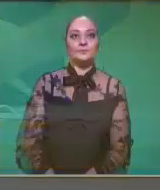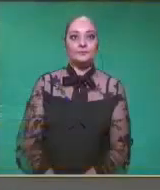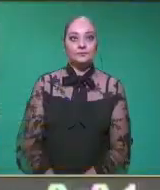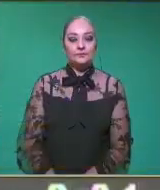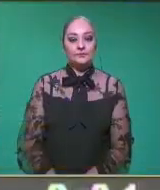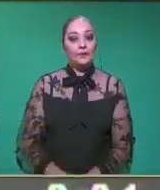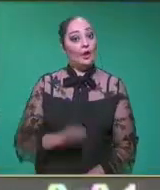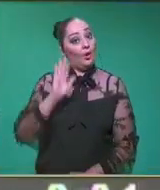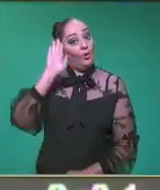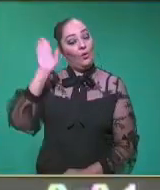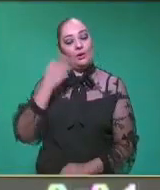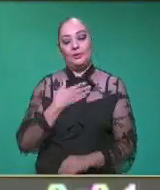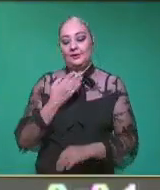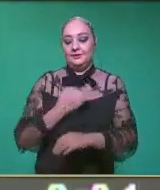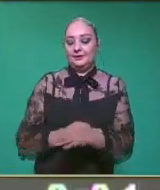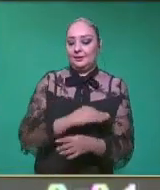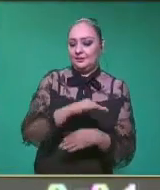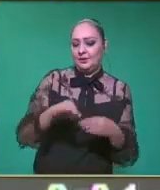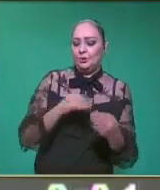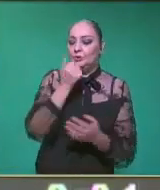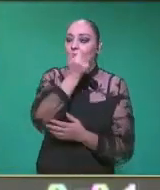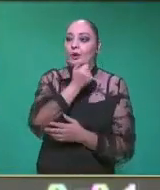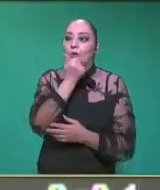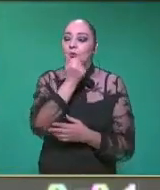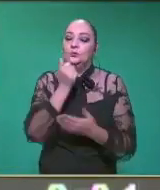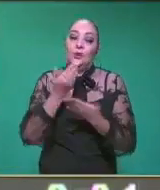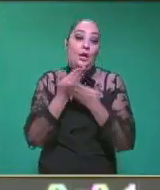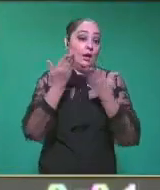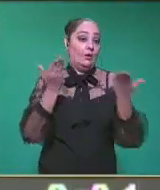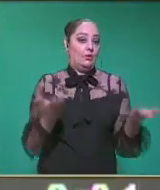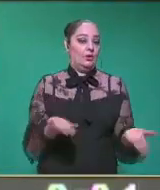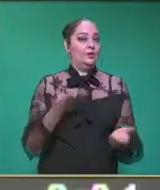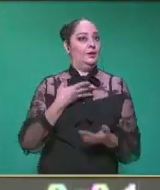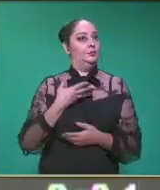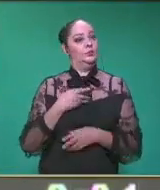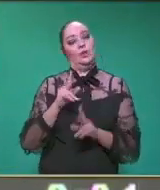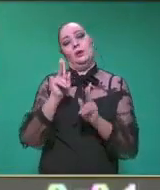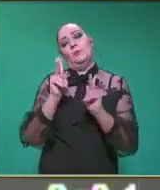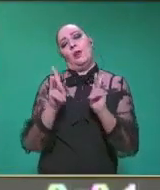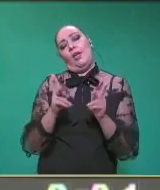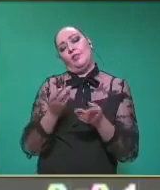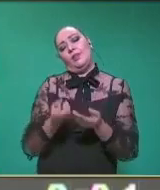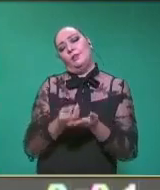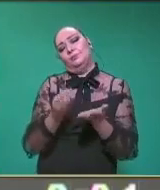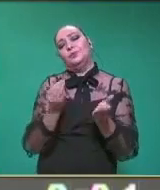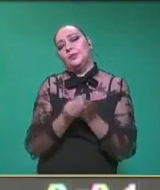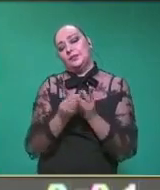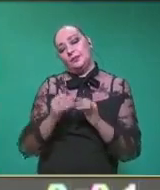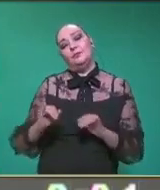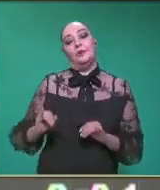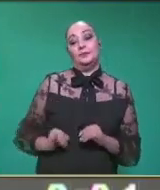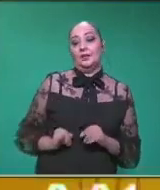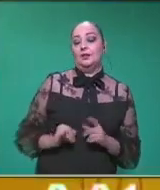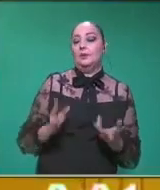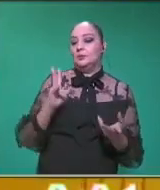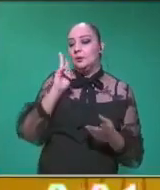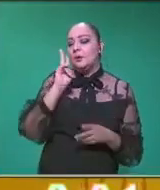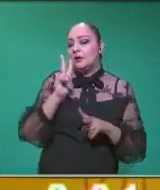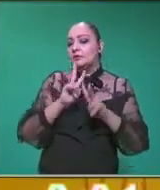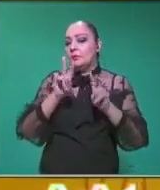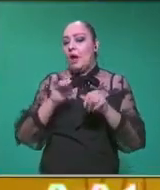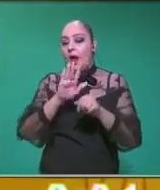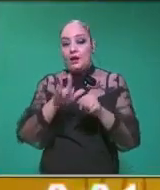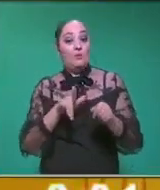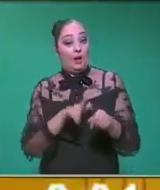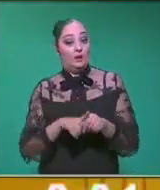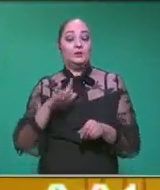Buenas tardes, niñas y niños. El día de hoy les traemos una plática muy interesante. Vamos a hablar sobre fauna en la ciudad. Y vamos a